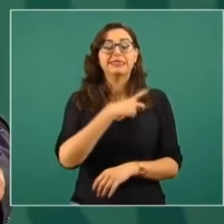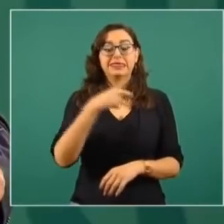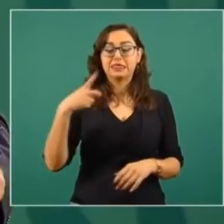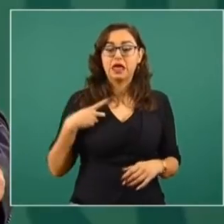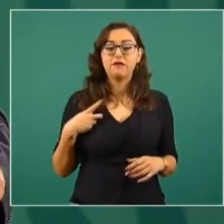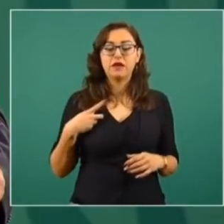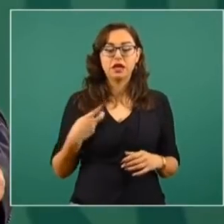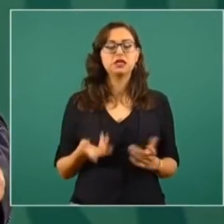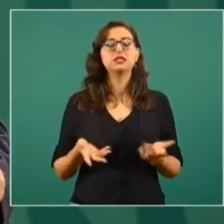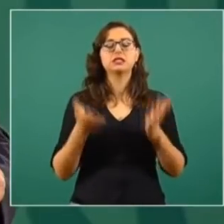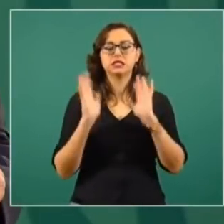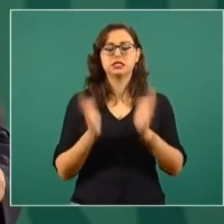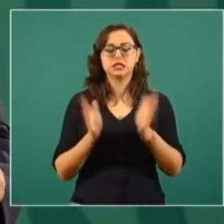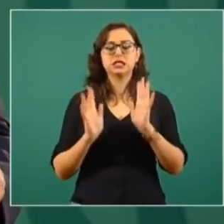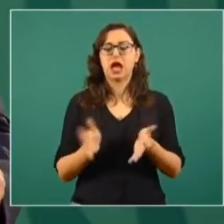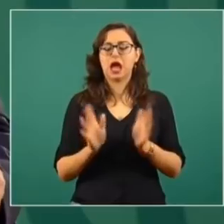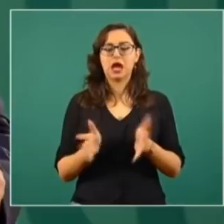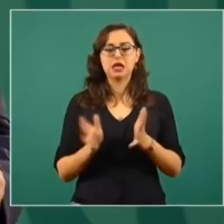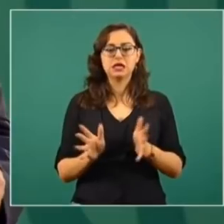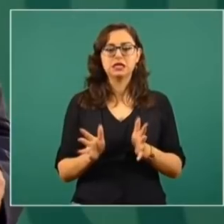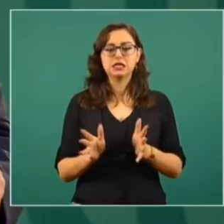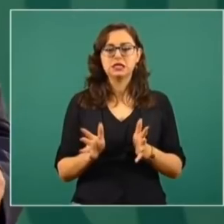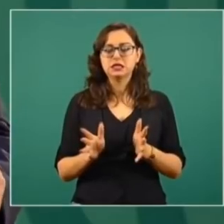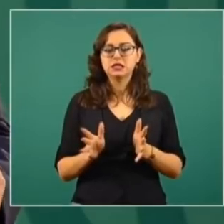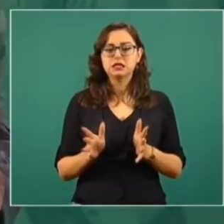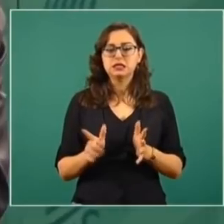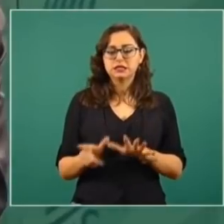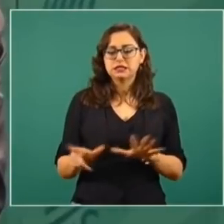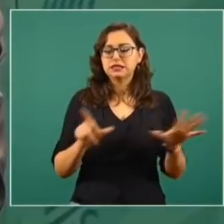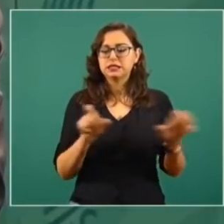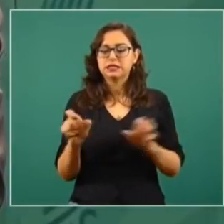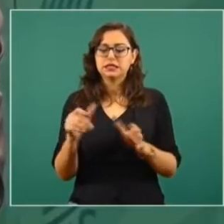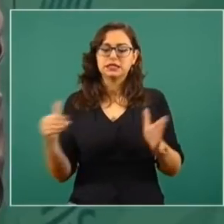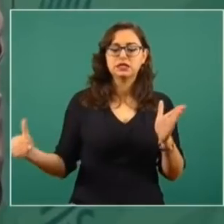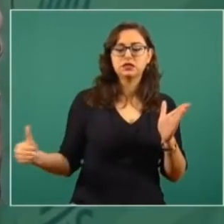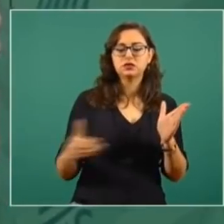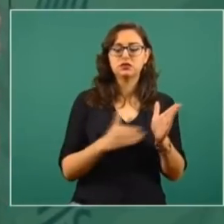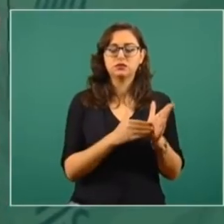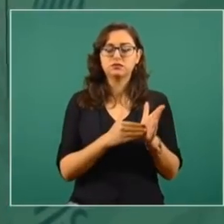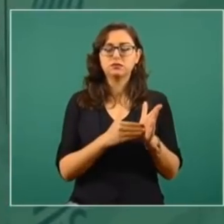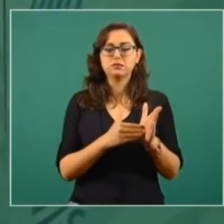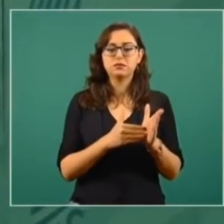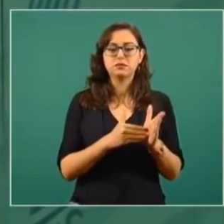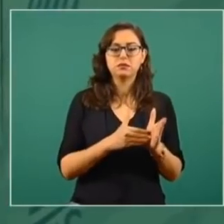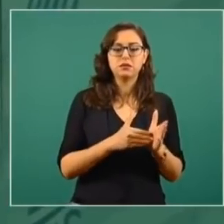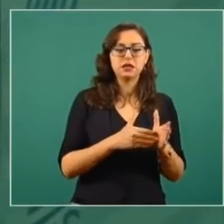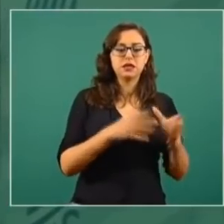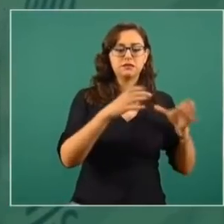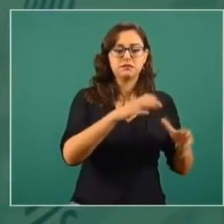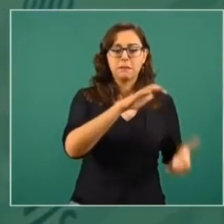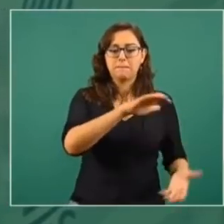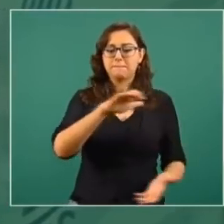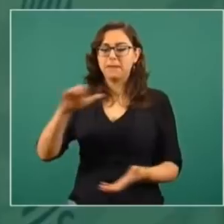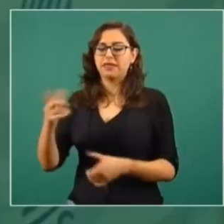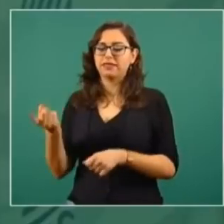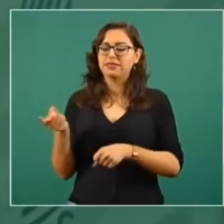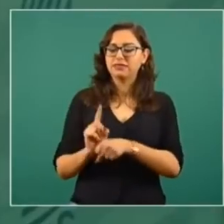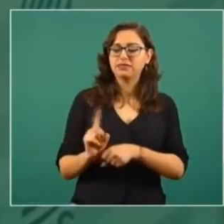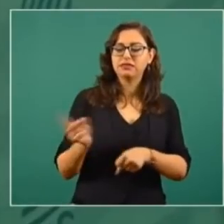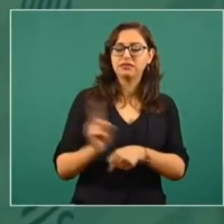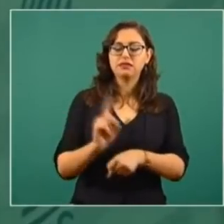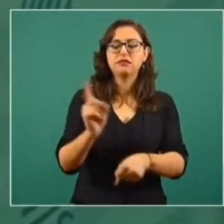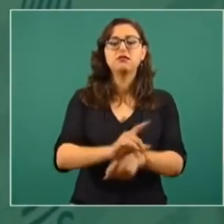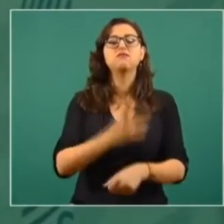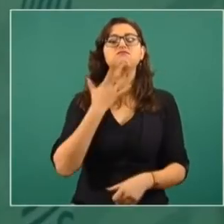alrededor de 700 mil barriles diarios de gasolinas para no